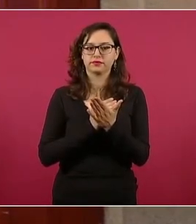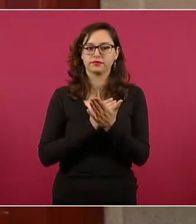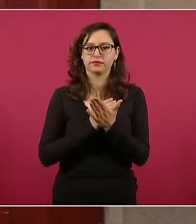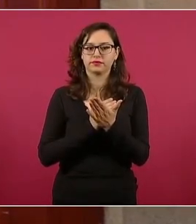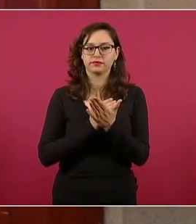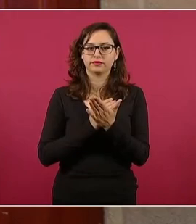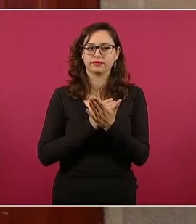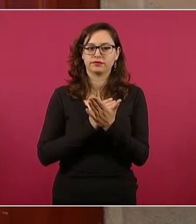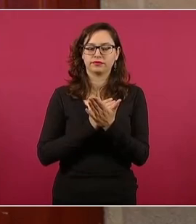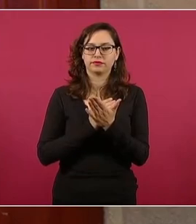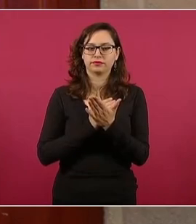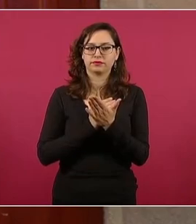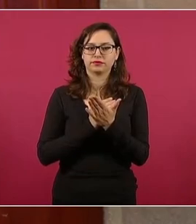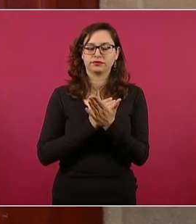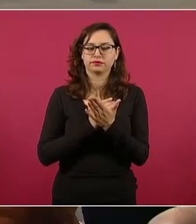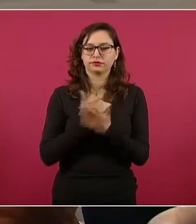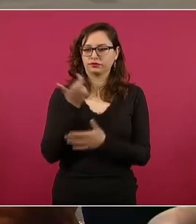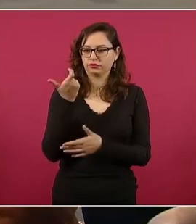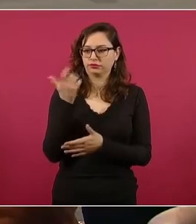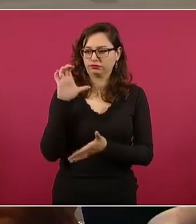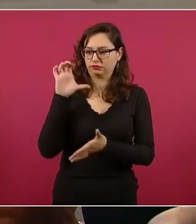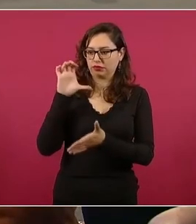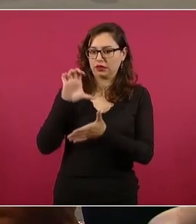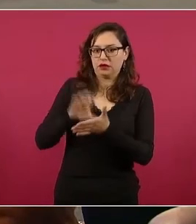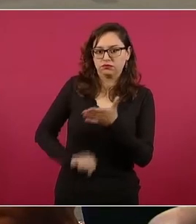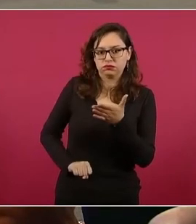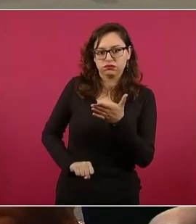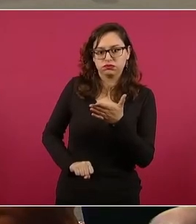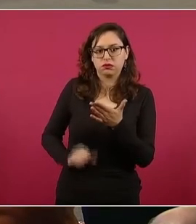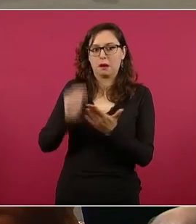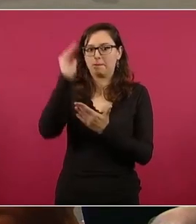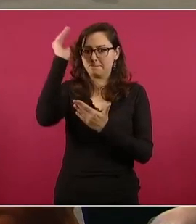comisiones.